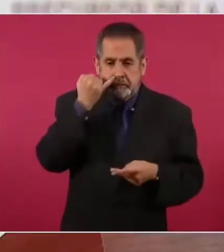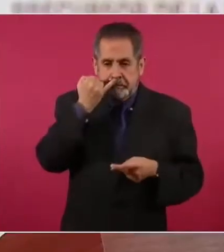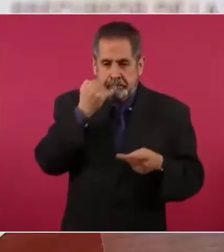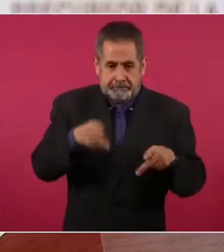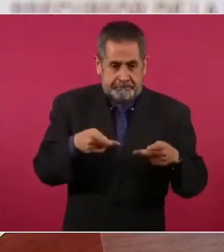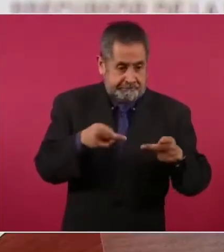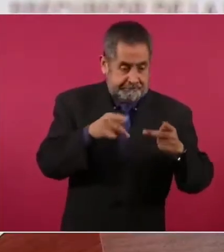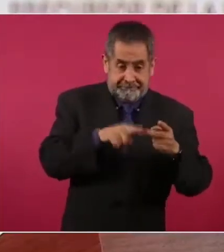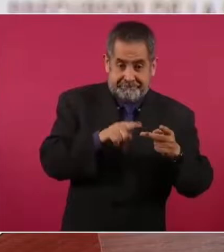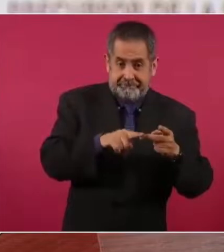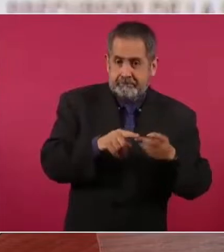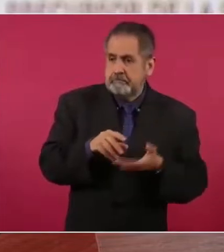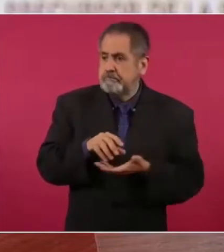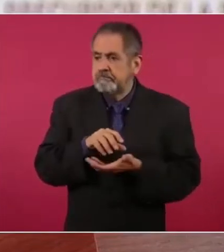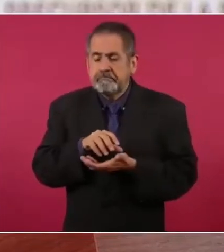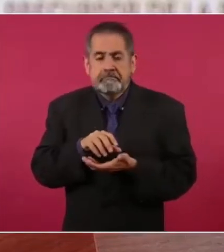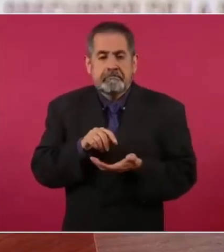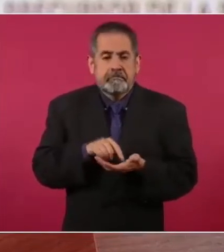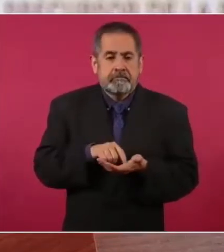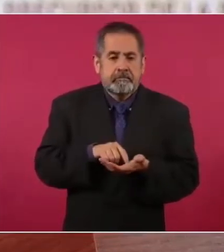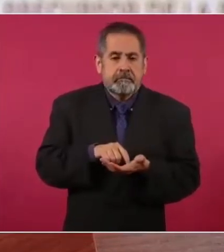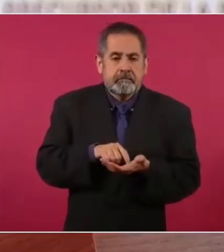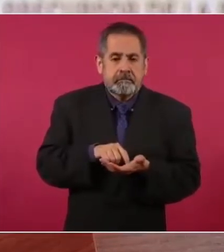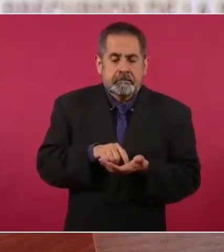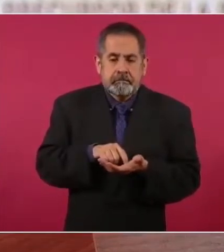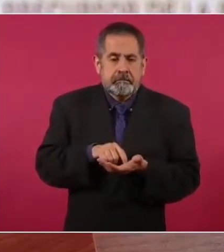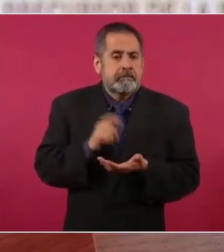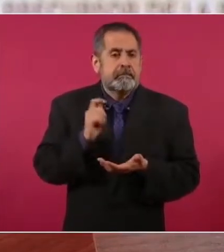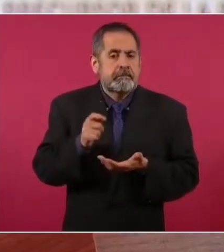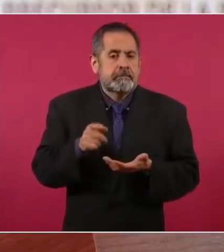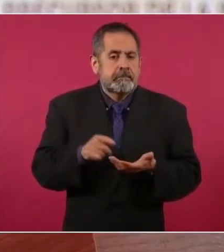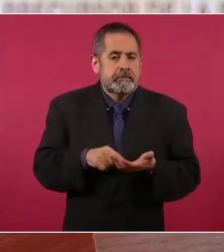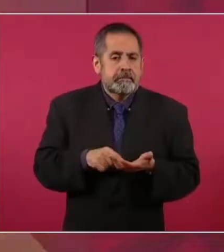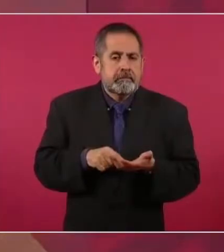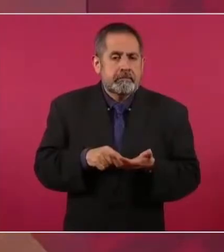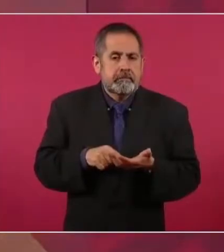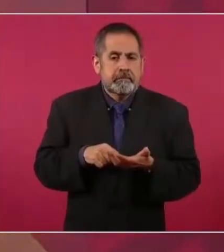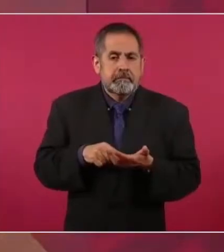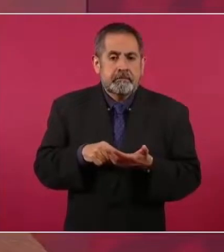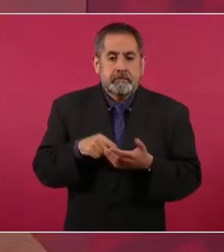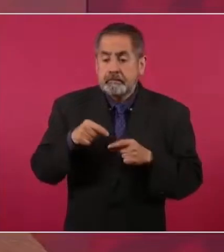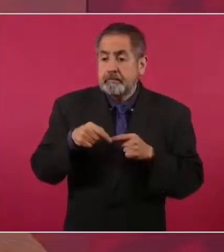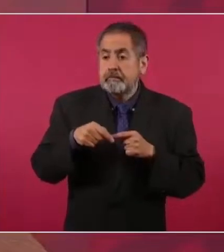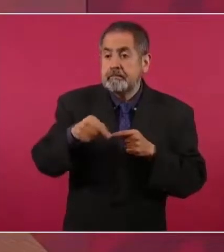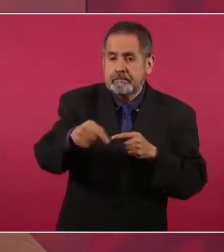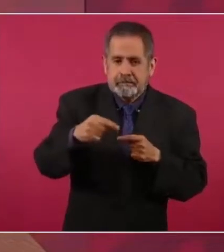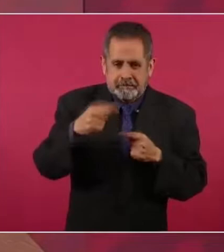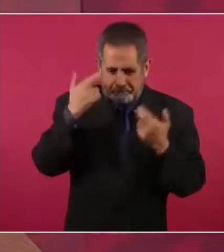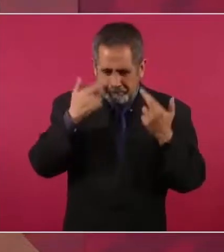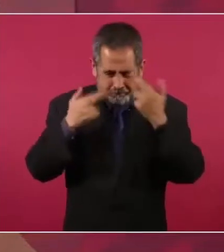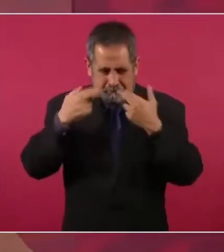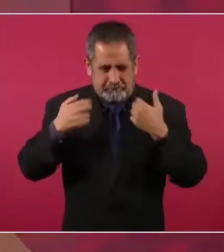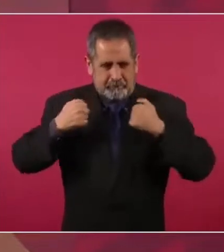se enteraron de que iba a haber una revisión de mochilas